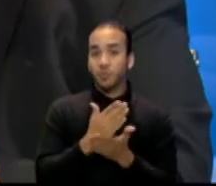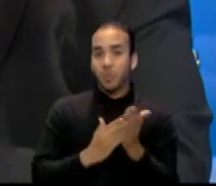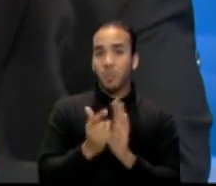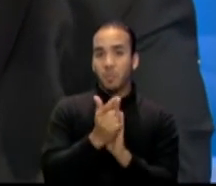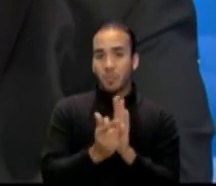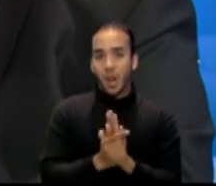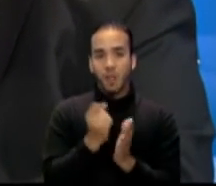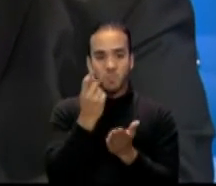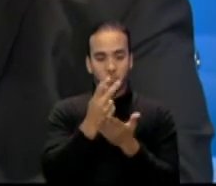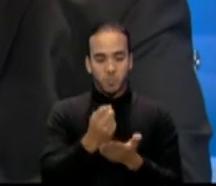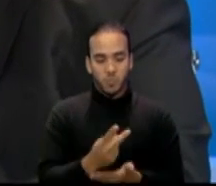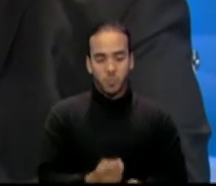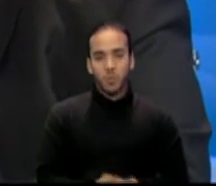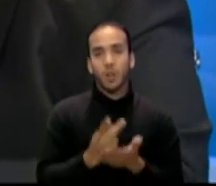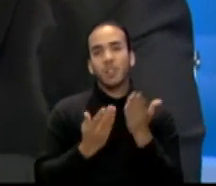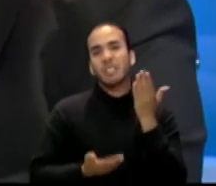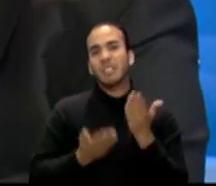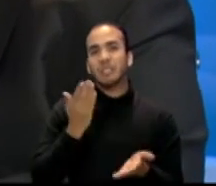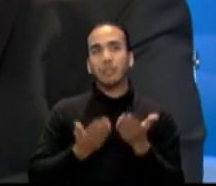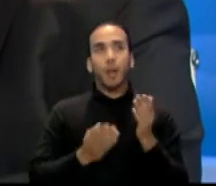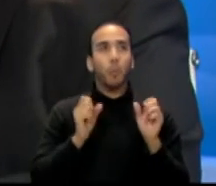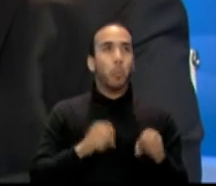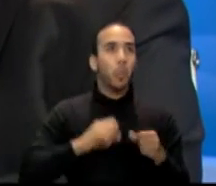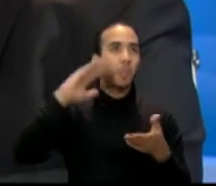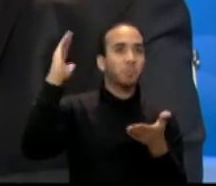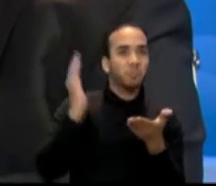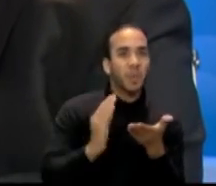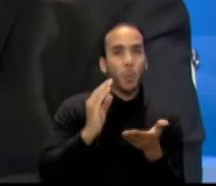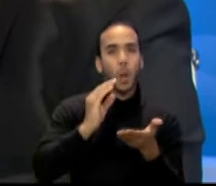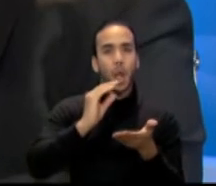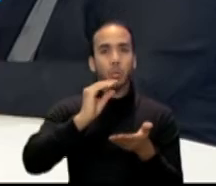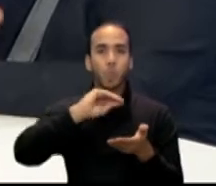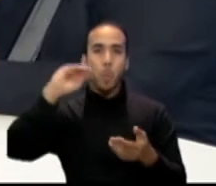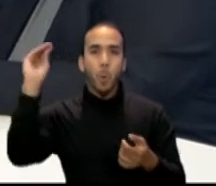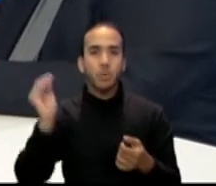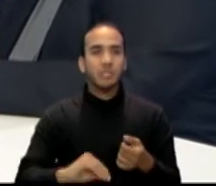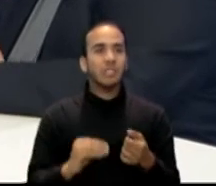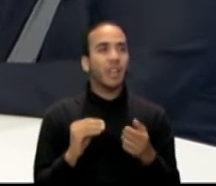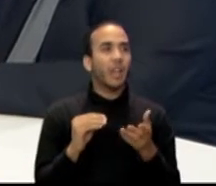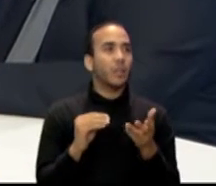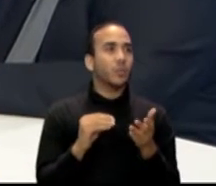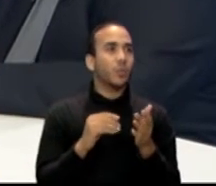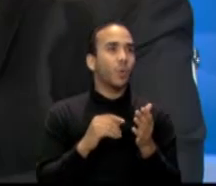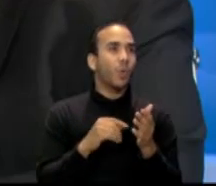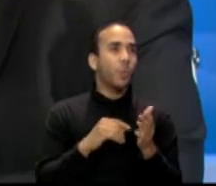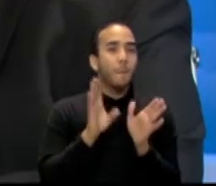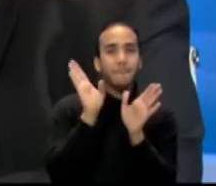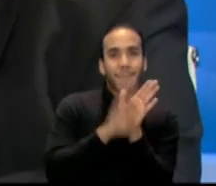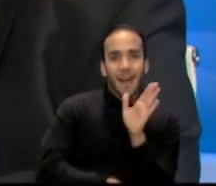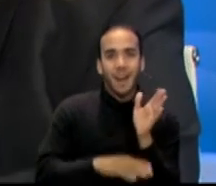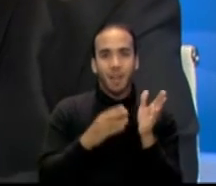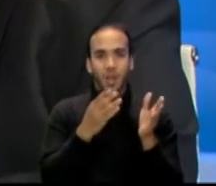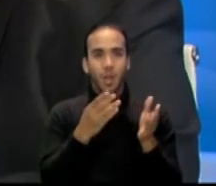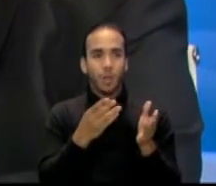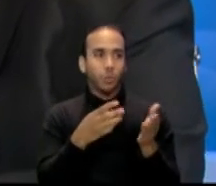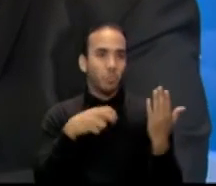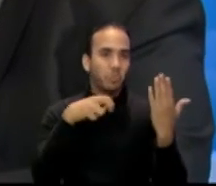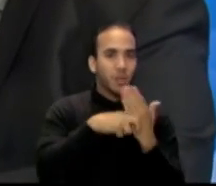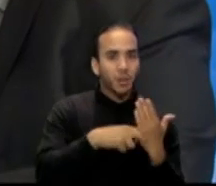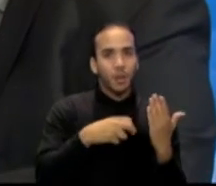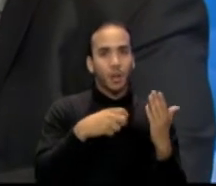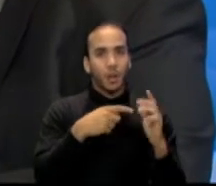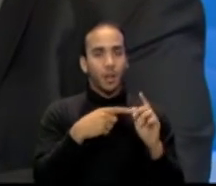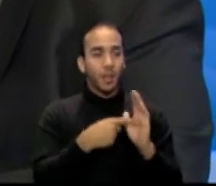aprobado, por ejemplo, que pudieran dar descuentos de impuestos, tipo de incentivos, pero que haya un por ciento